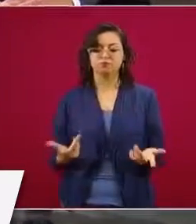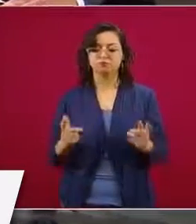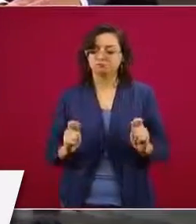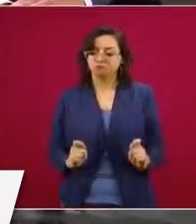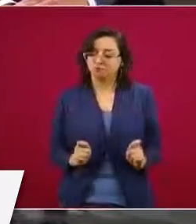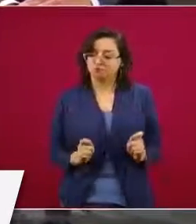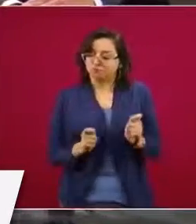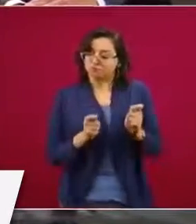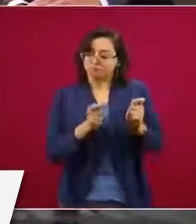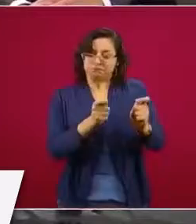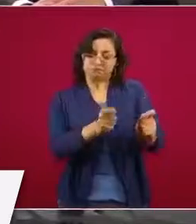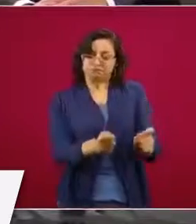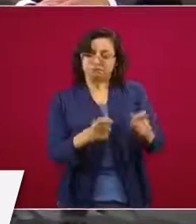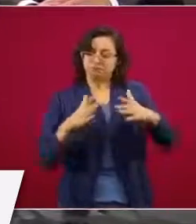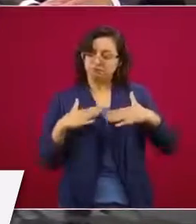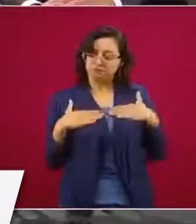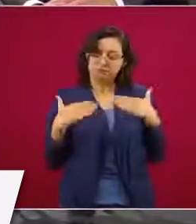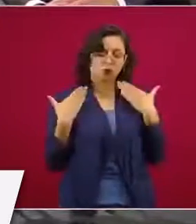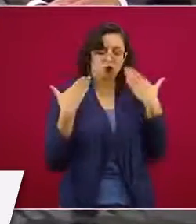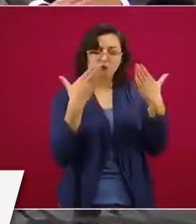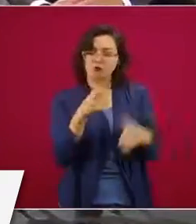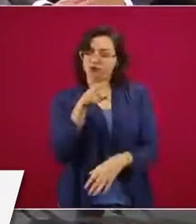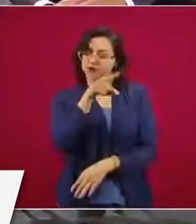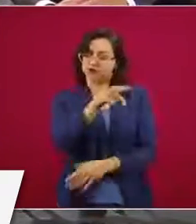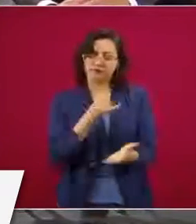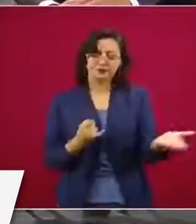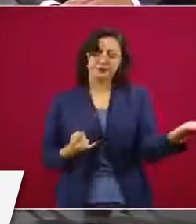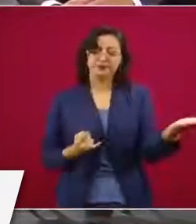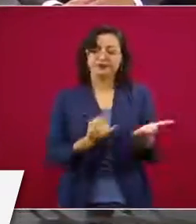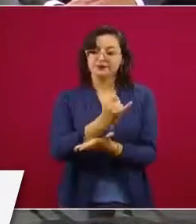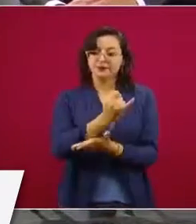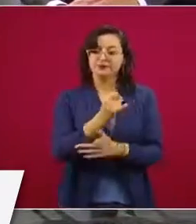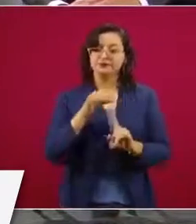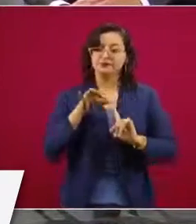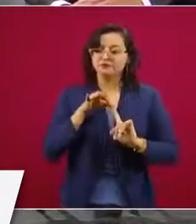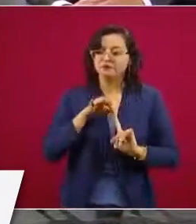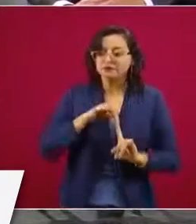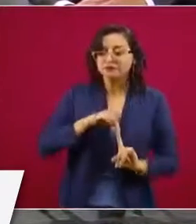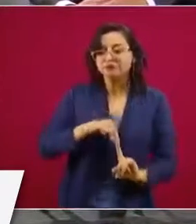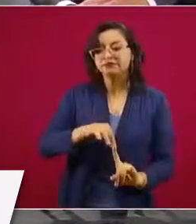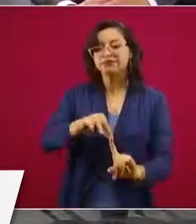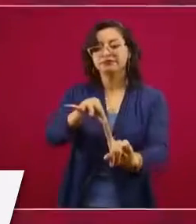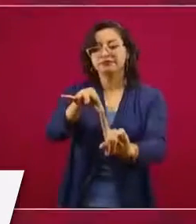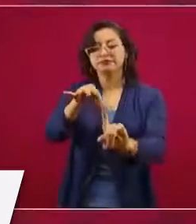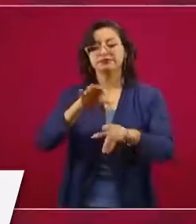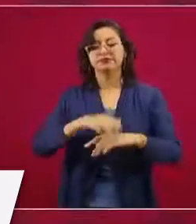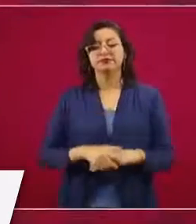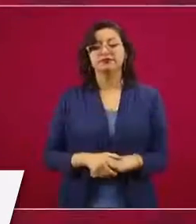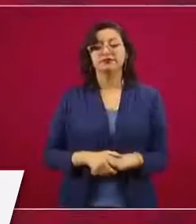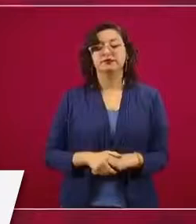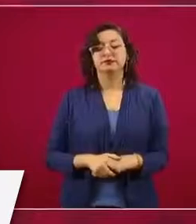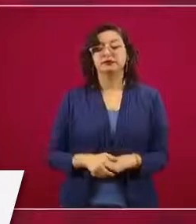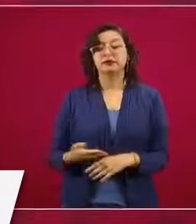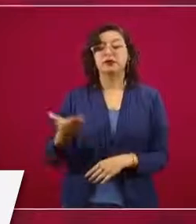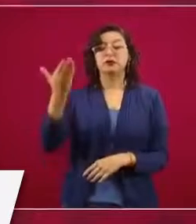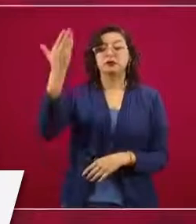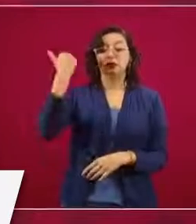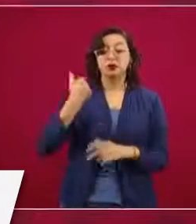decisión porque les tenemos confianza, los que nos van guiando, lo dijimos desde el principio,